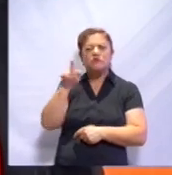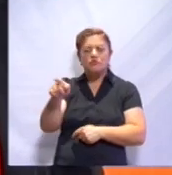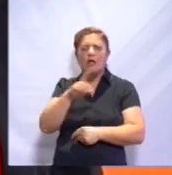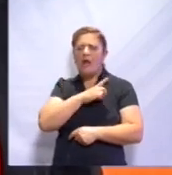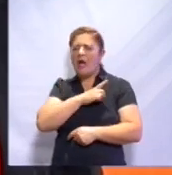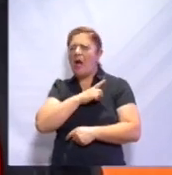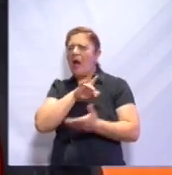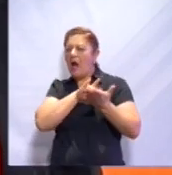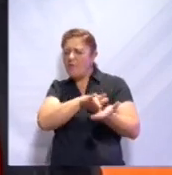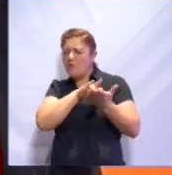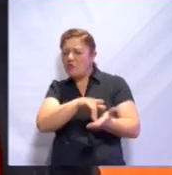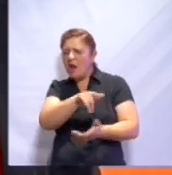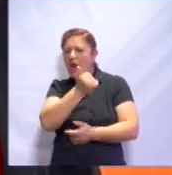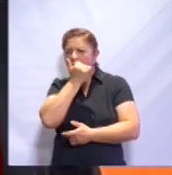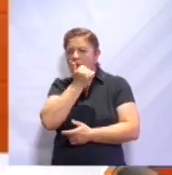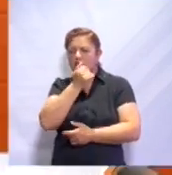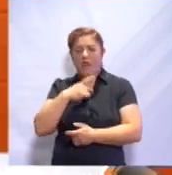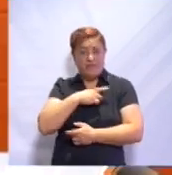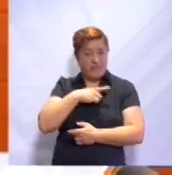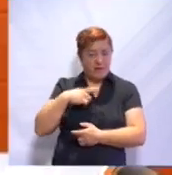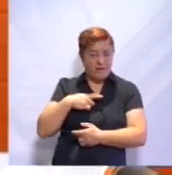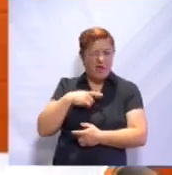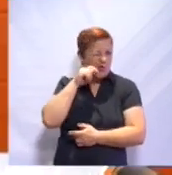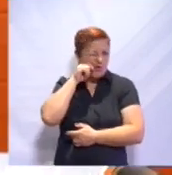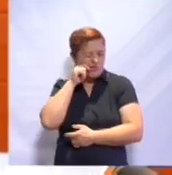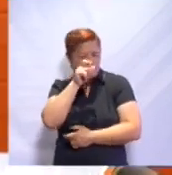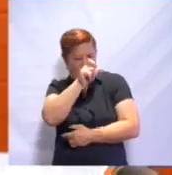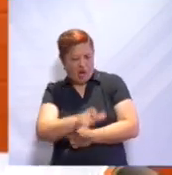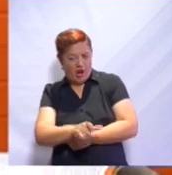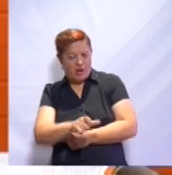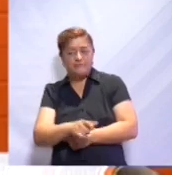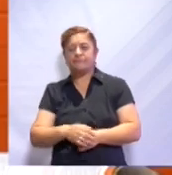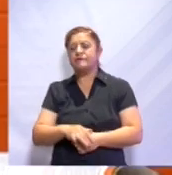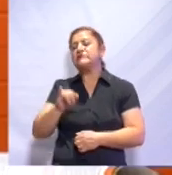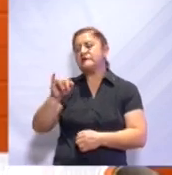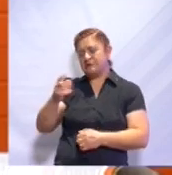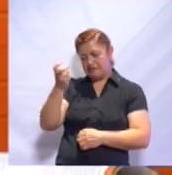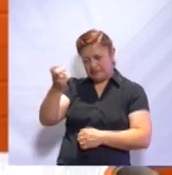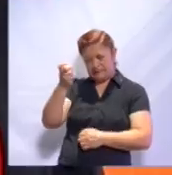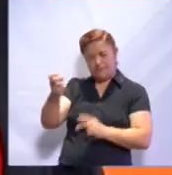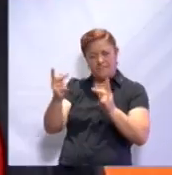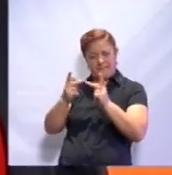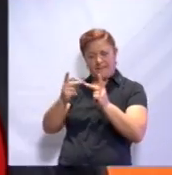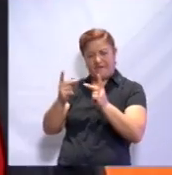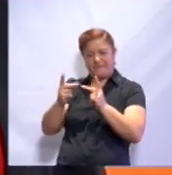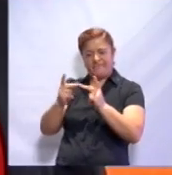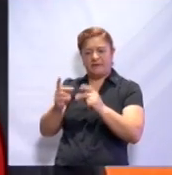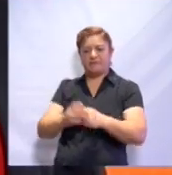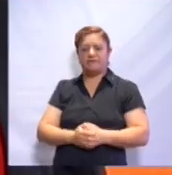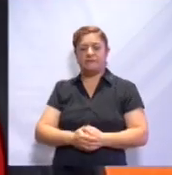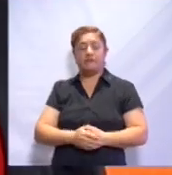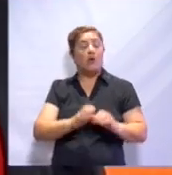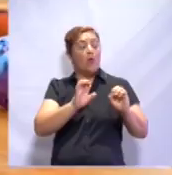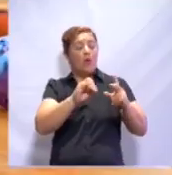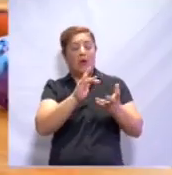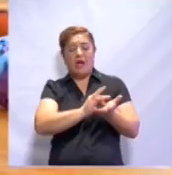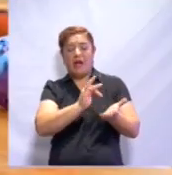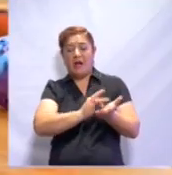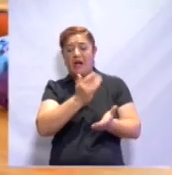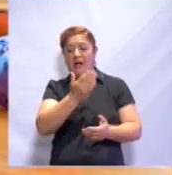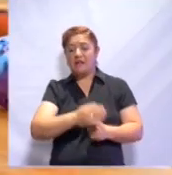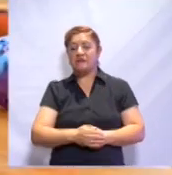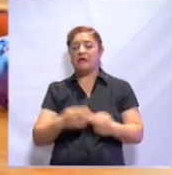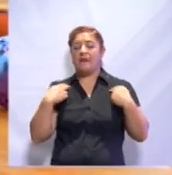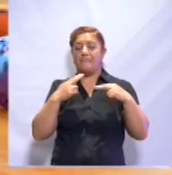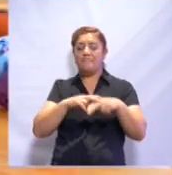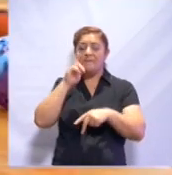apoyar a todos los alumnos sin importar su condición. Exactamente. Ok, muchas gracias, maestra Vero. Esta